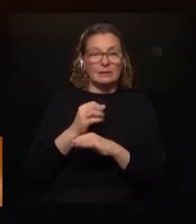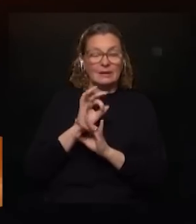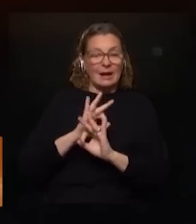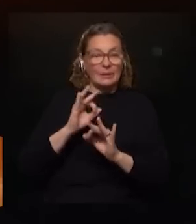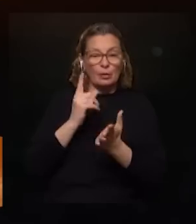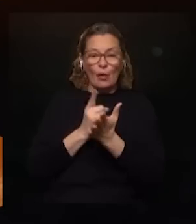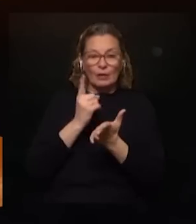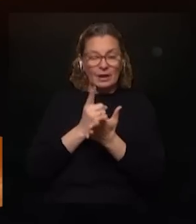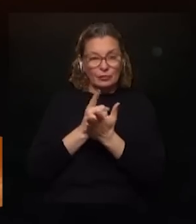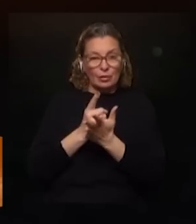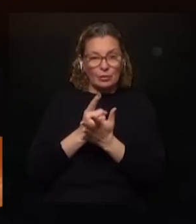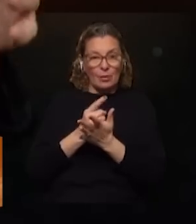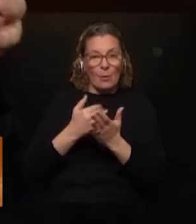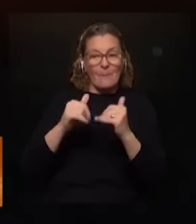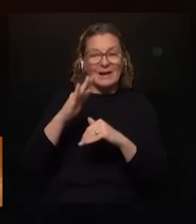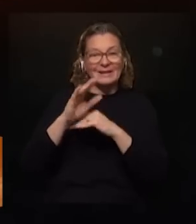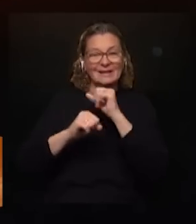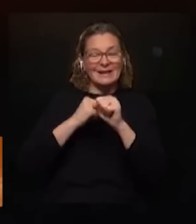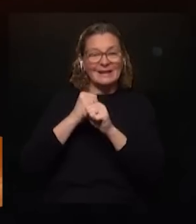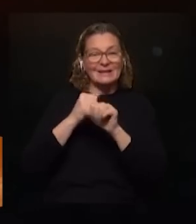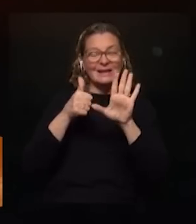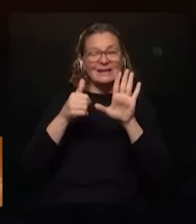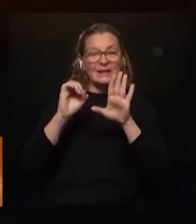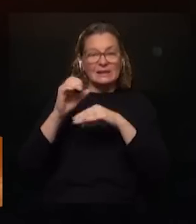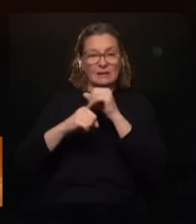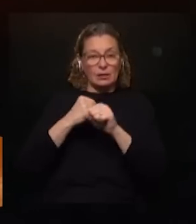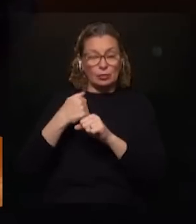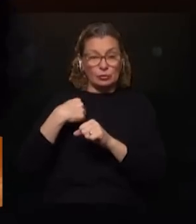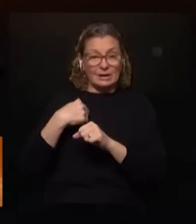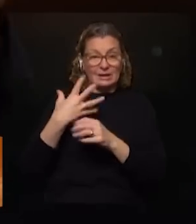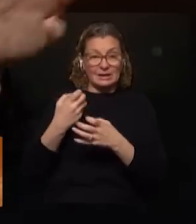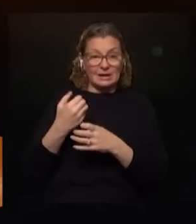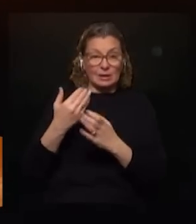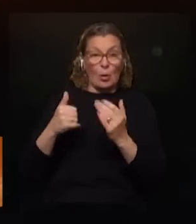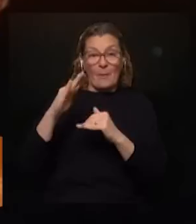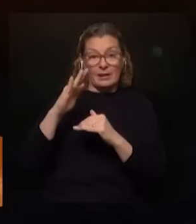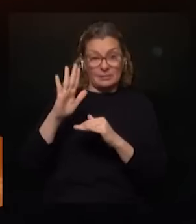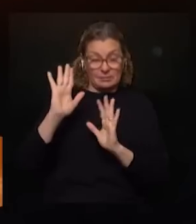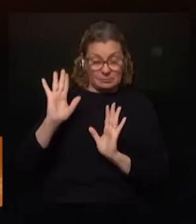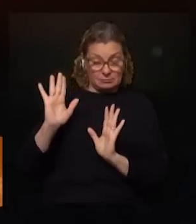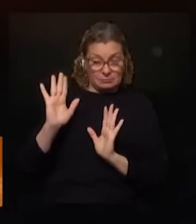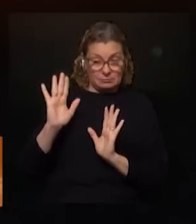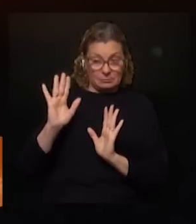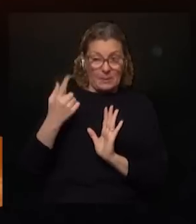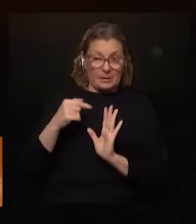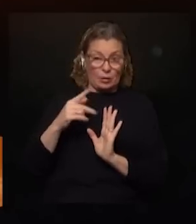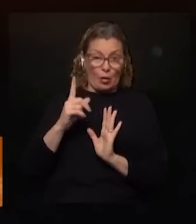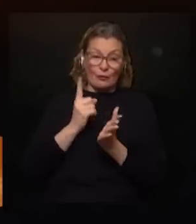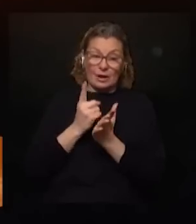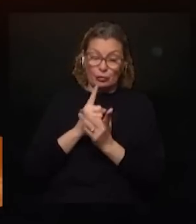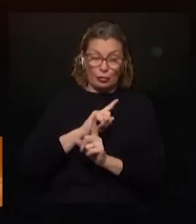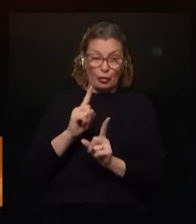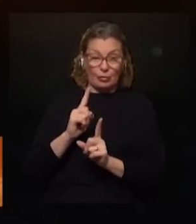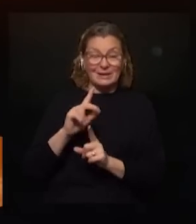obligar a jubilarse con más de 60 lo que propone si usted quiere se jubila por mucho más es un poco ese es el concepto y la